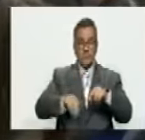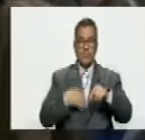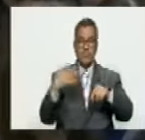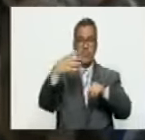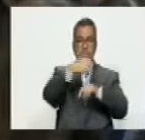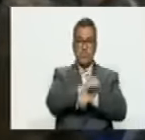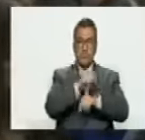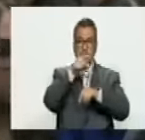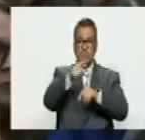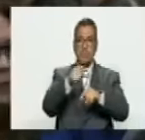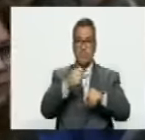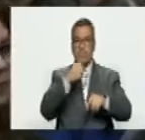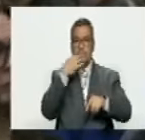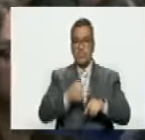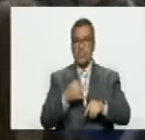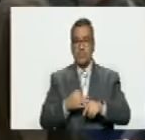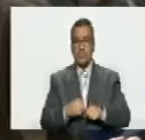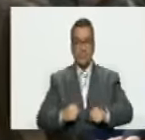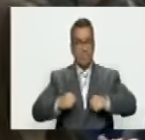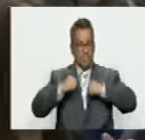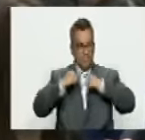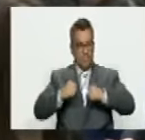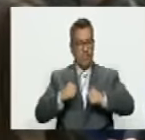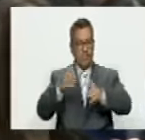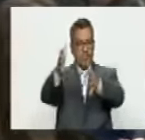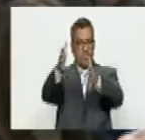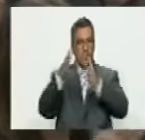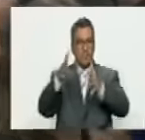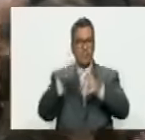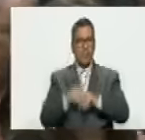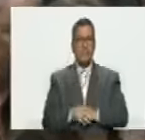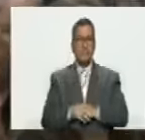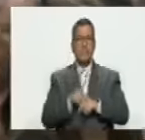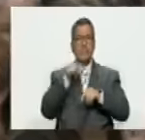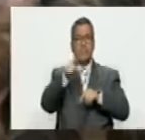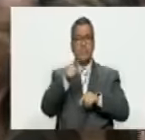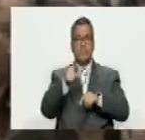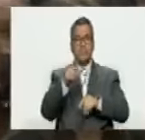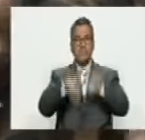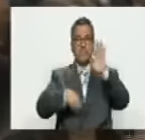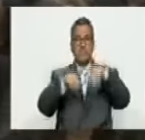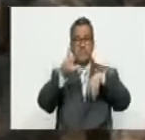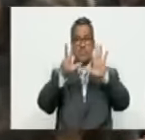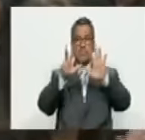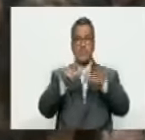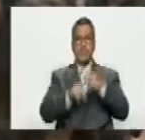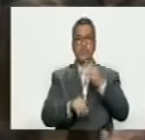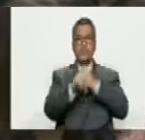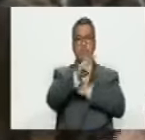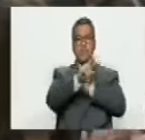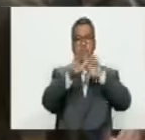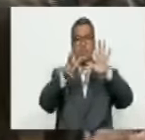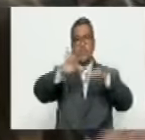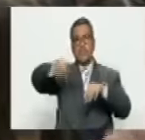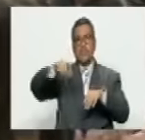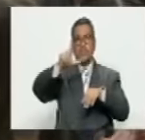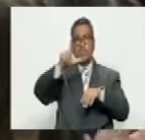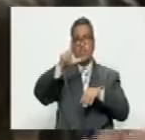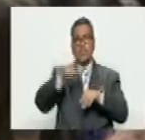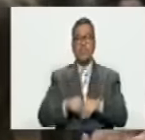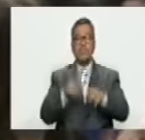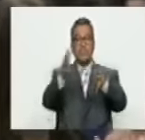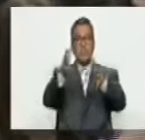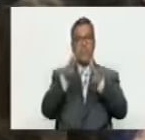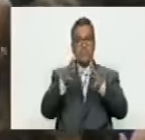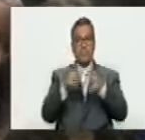una espléndida y contundente victoria con el 18, el 28 de julio con la